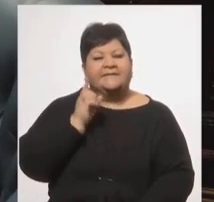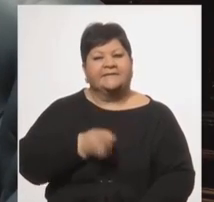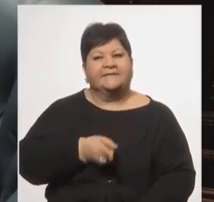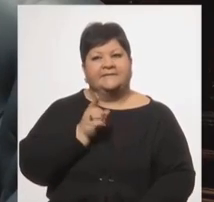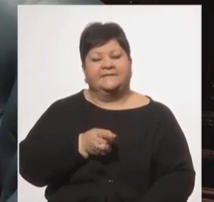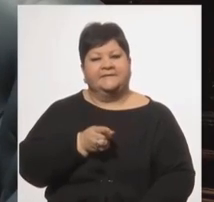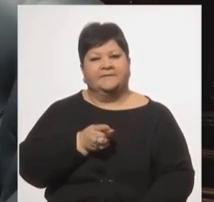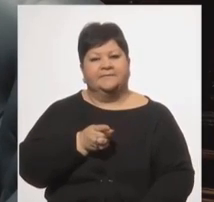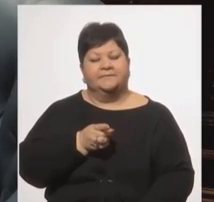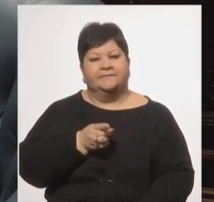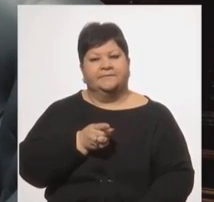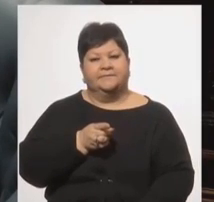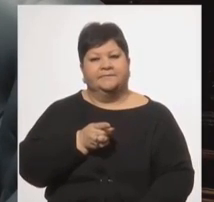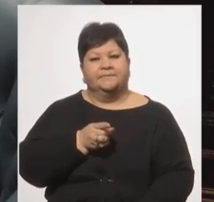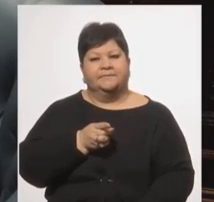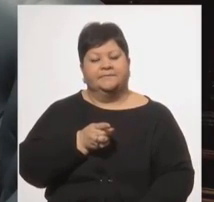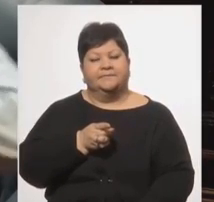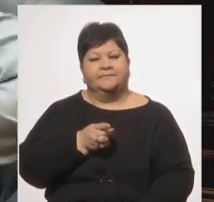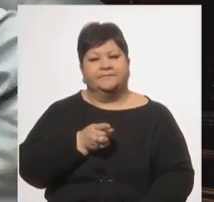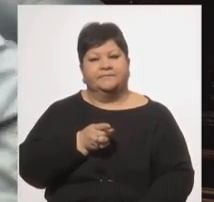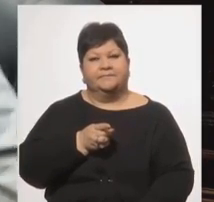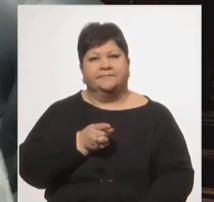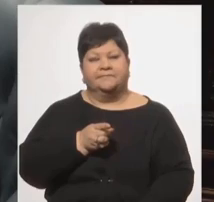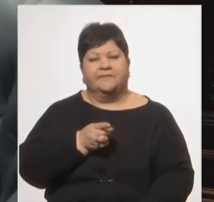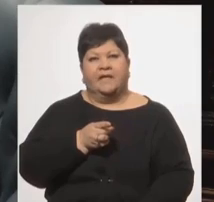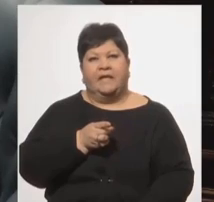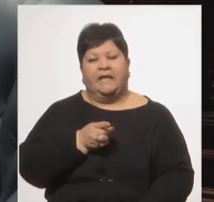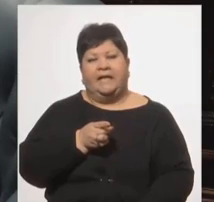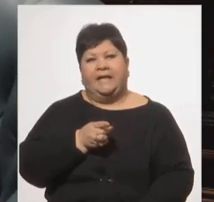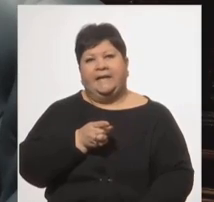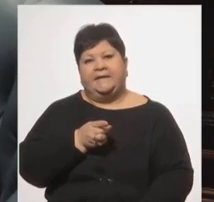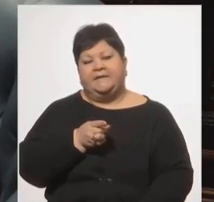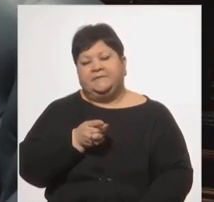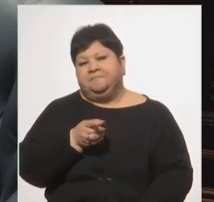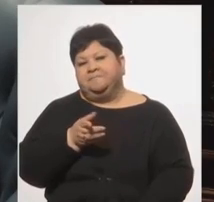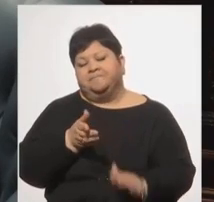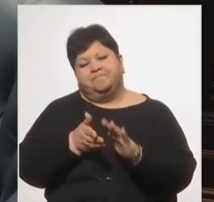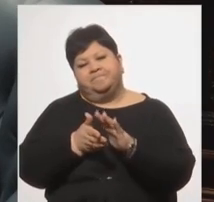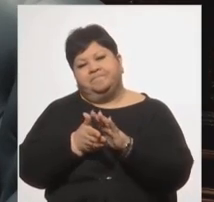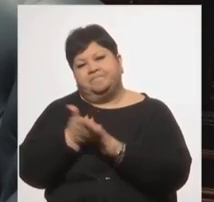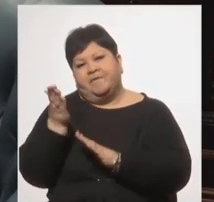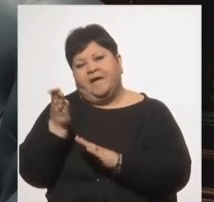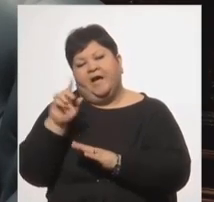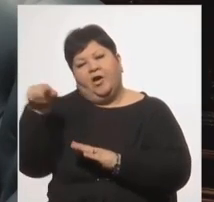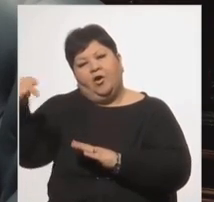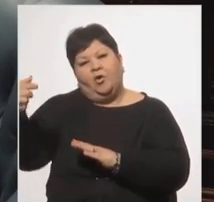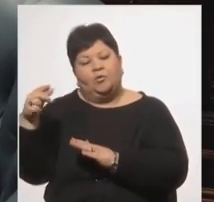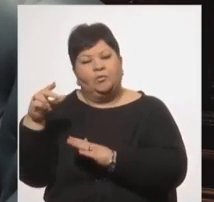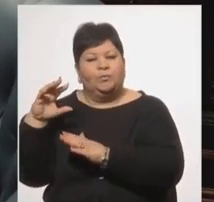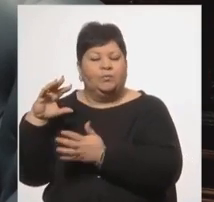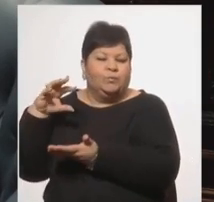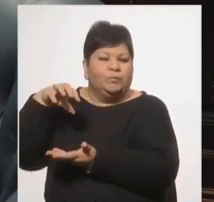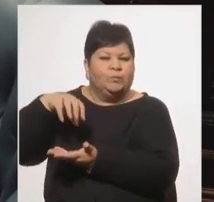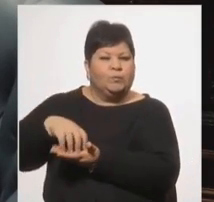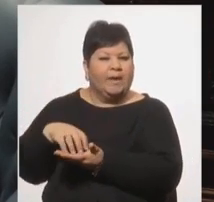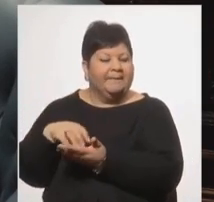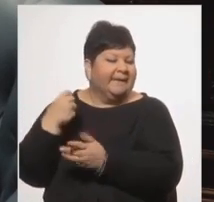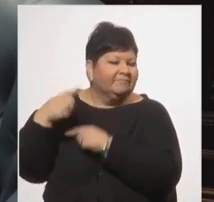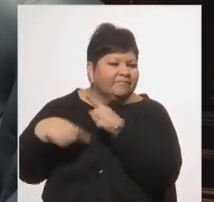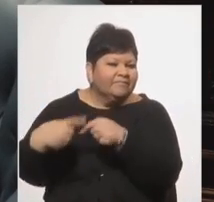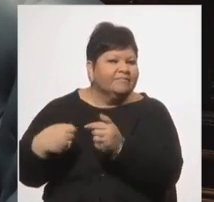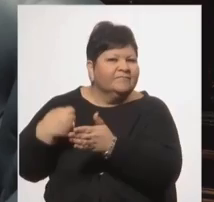ubicarse en otro lugar de pelea, es un